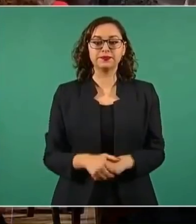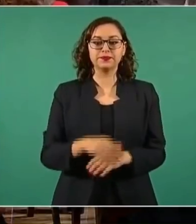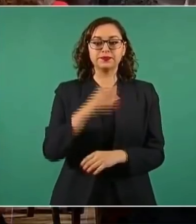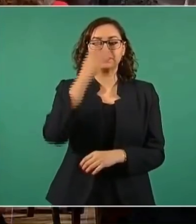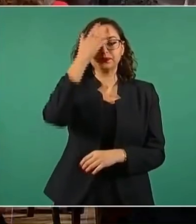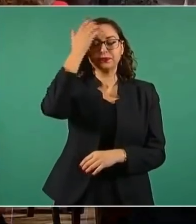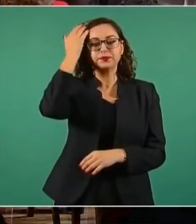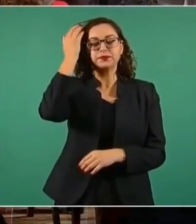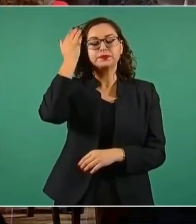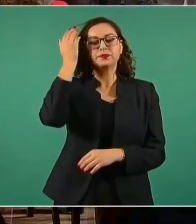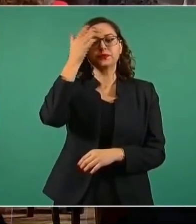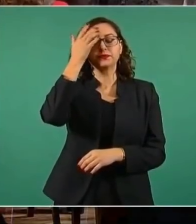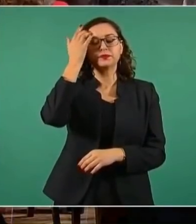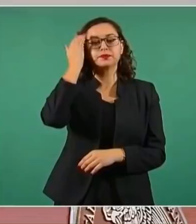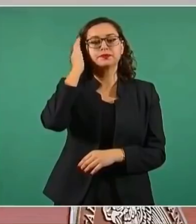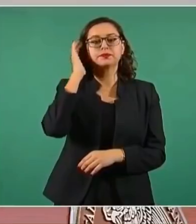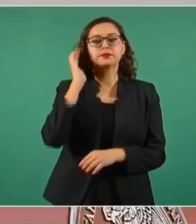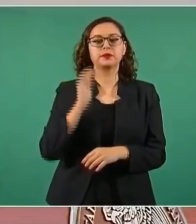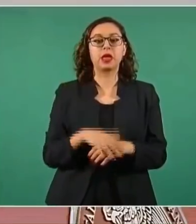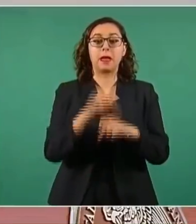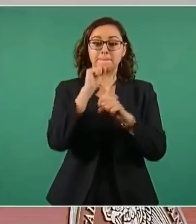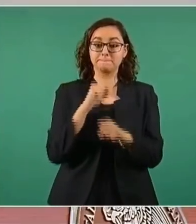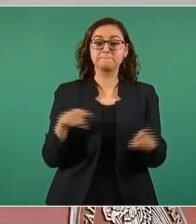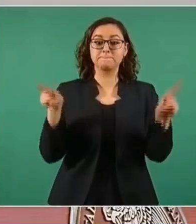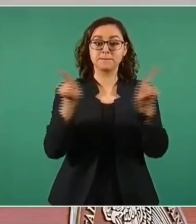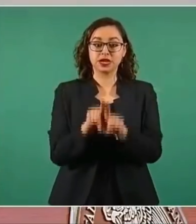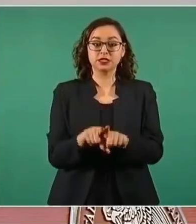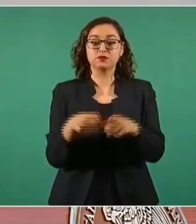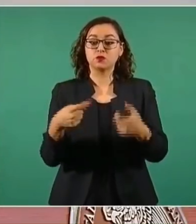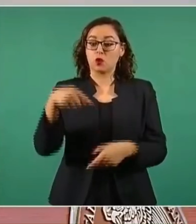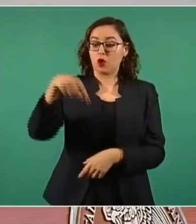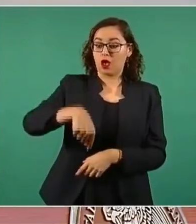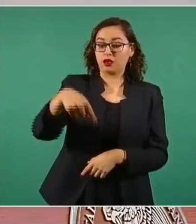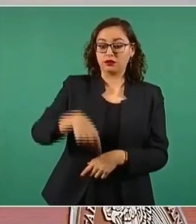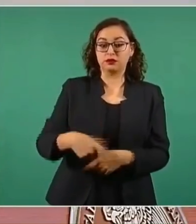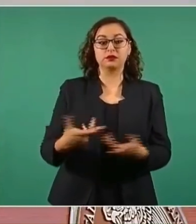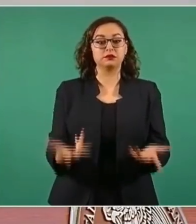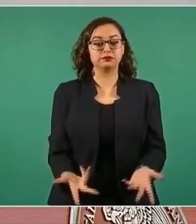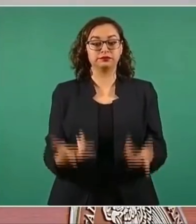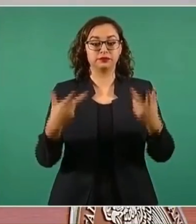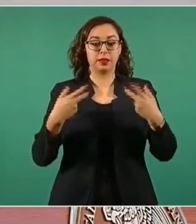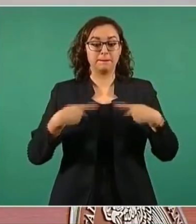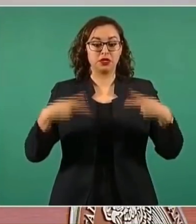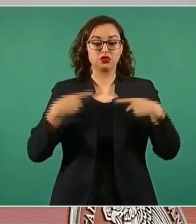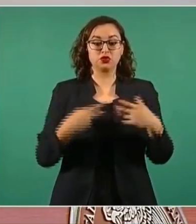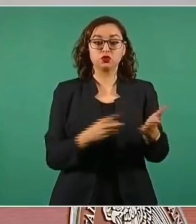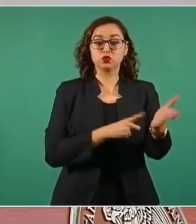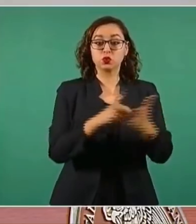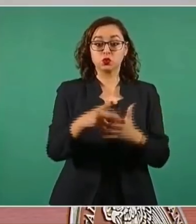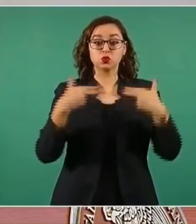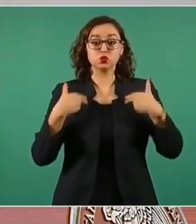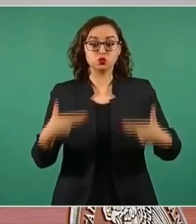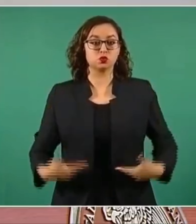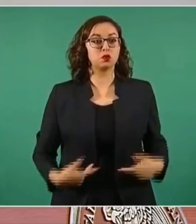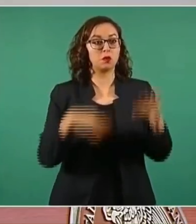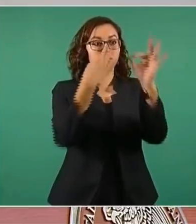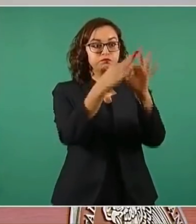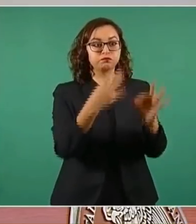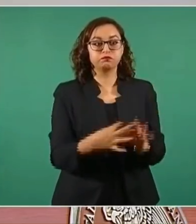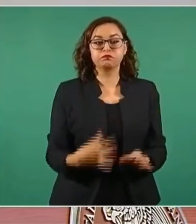organismos internacionales para vigilar el cumplimiento de los derechos humanos en nuestro país.